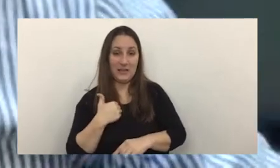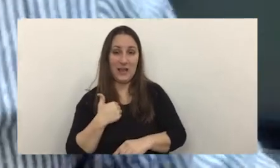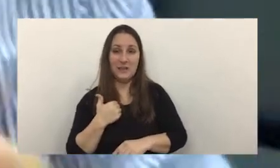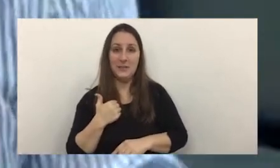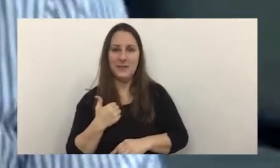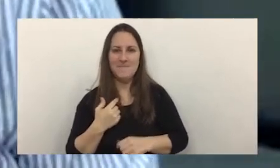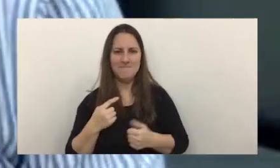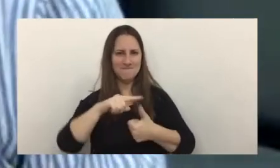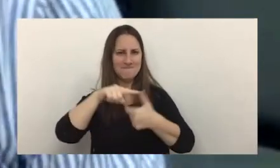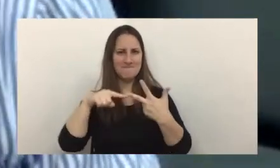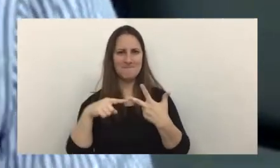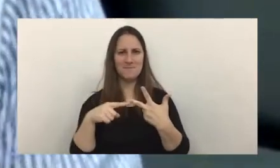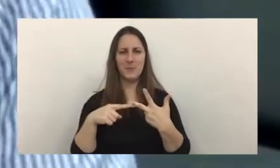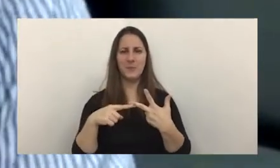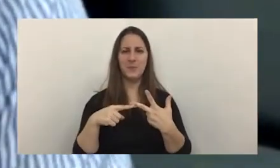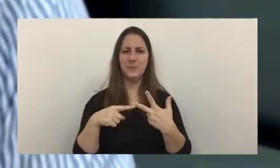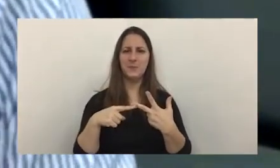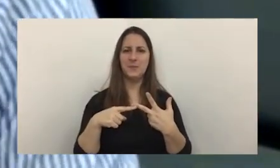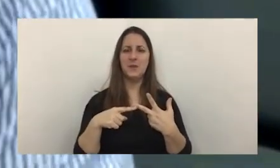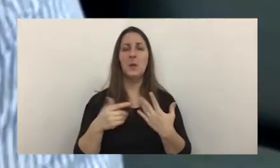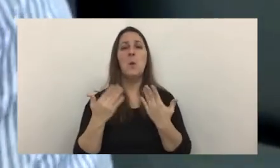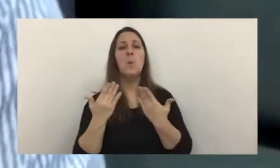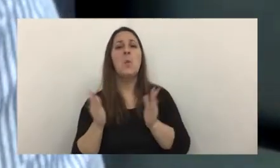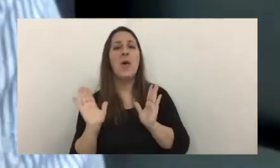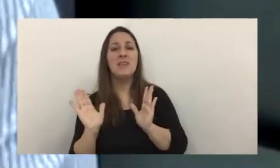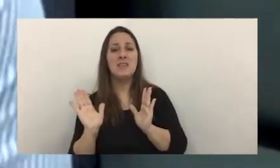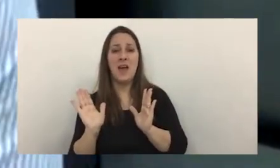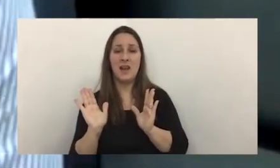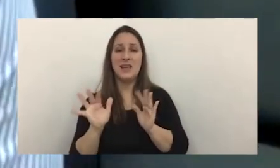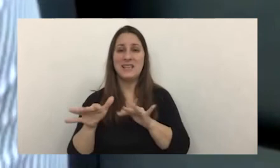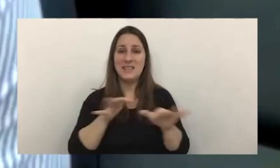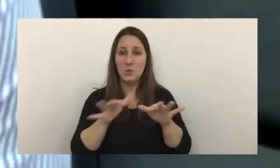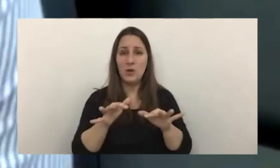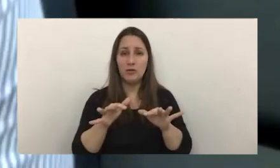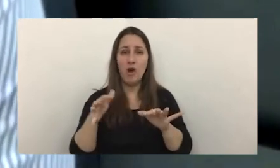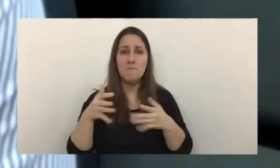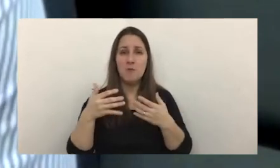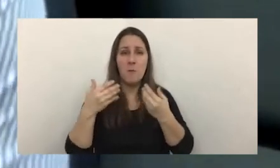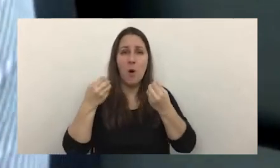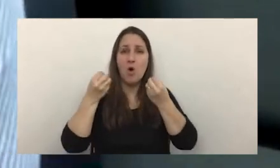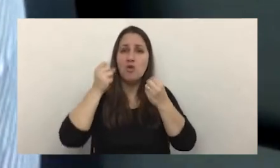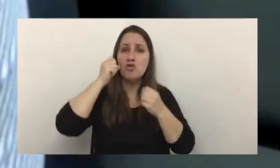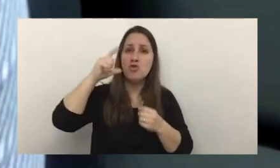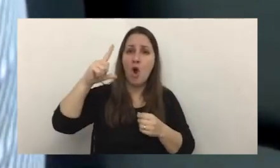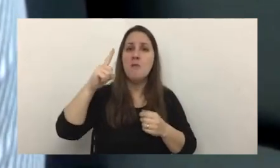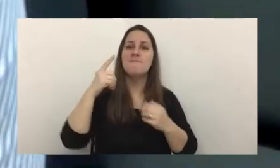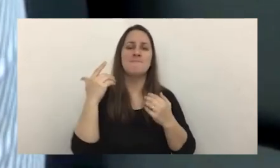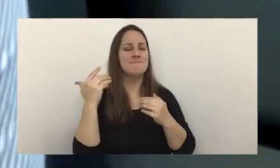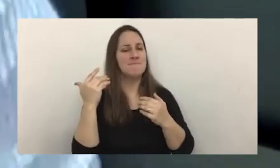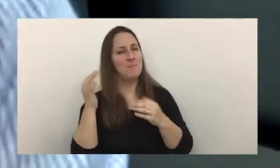la probabilidad cierta de que esto llegue a buen puerto es baja